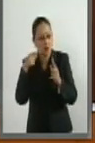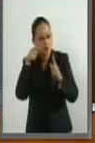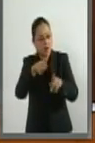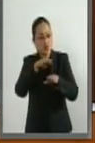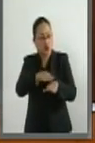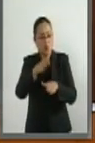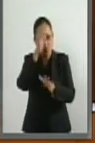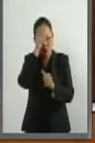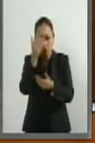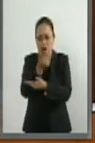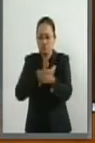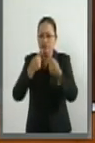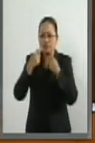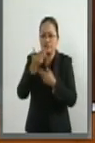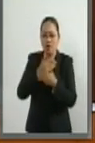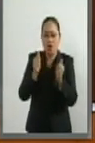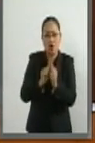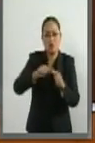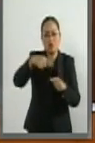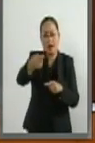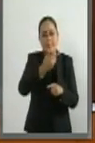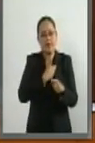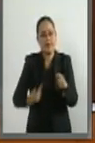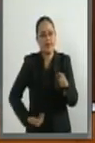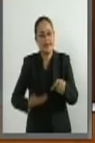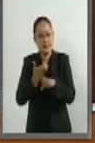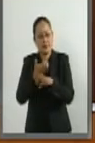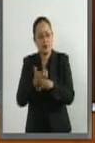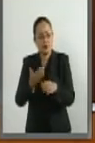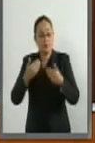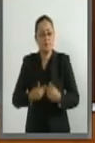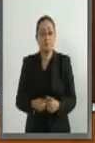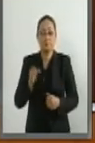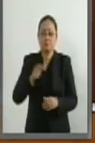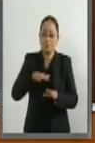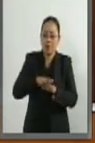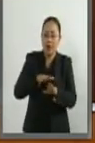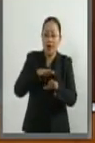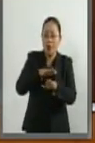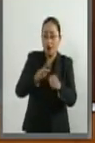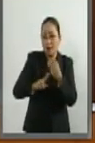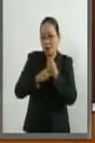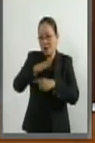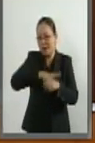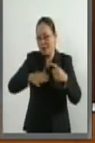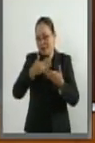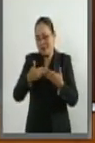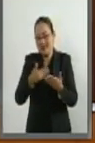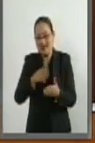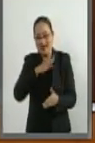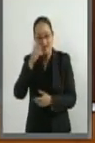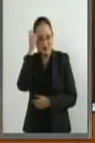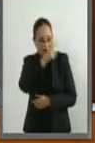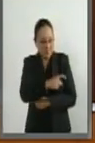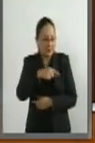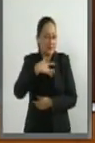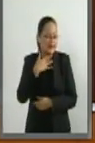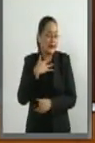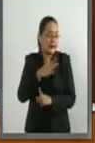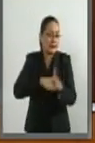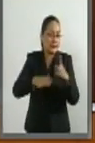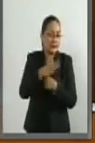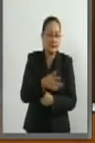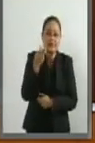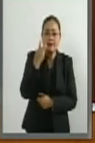las negociaciones con su contraparte en Estados Unidos. En esta coyuntura, especialmente crítica, sabremos sumar